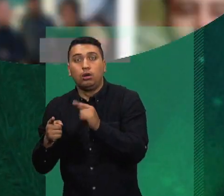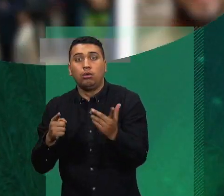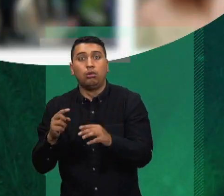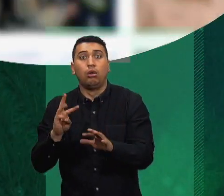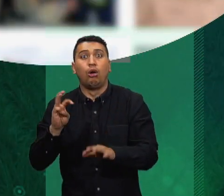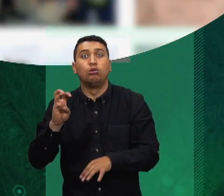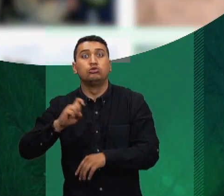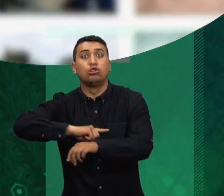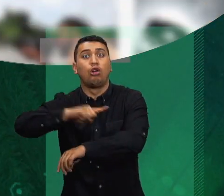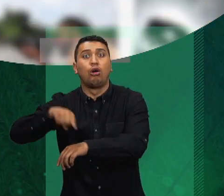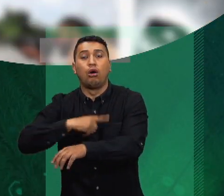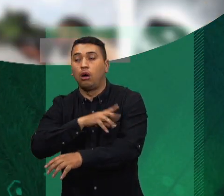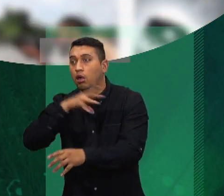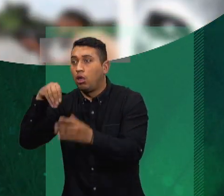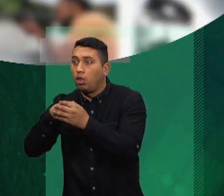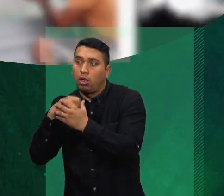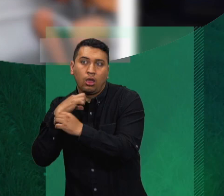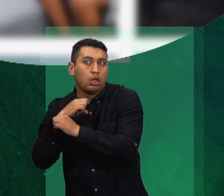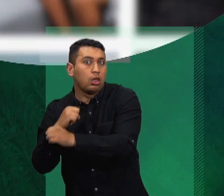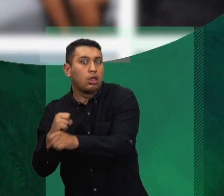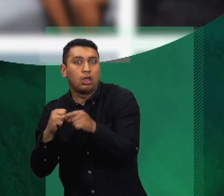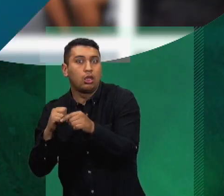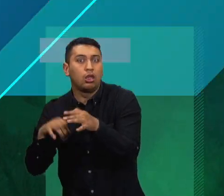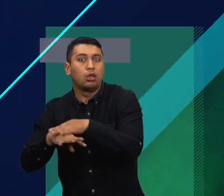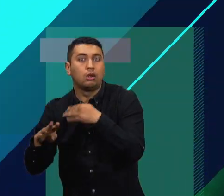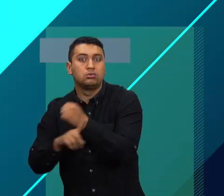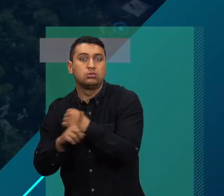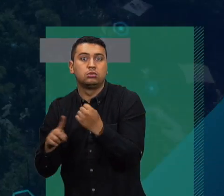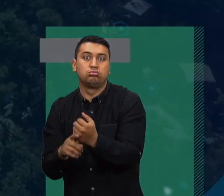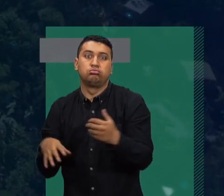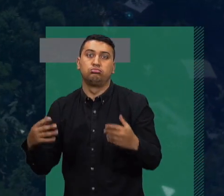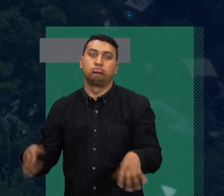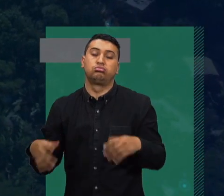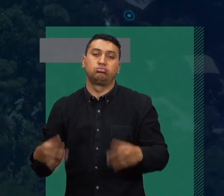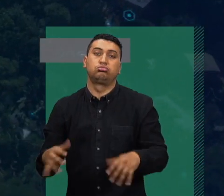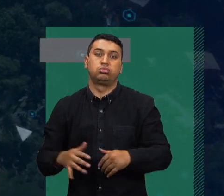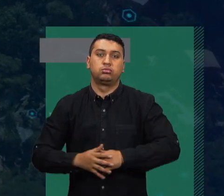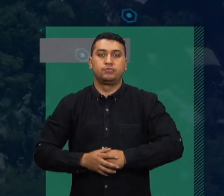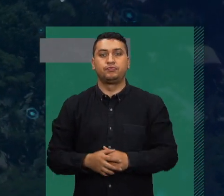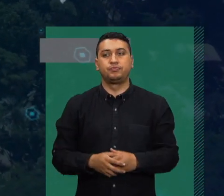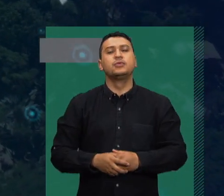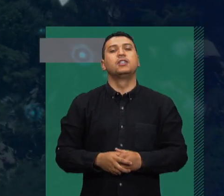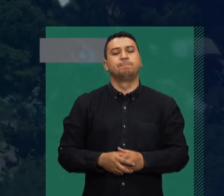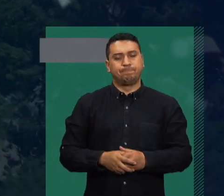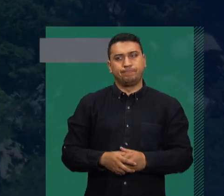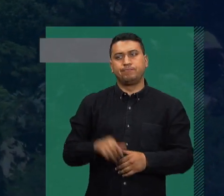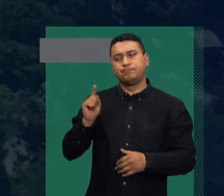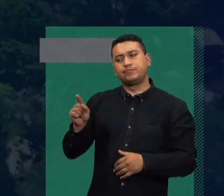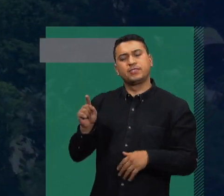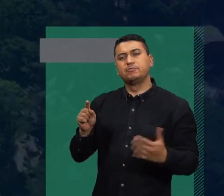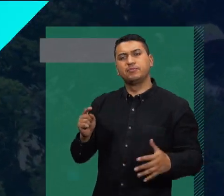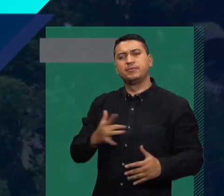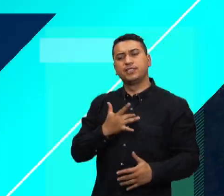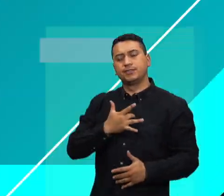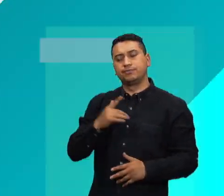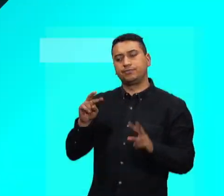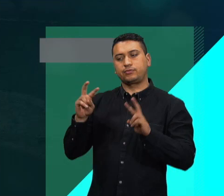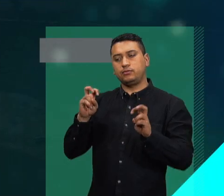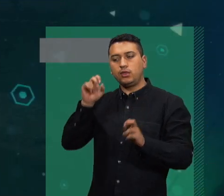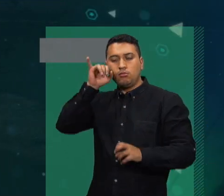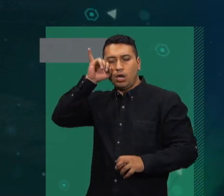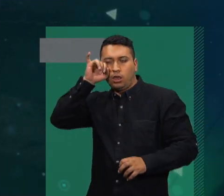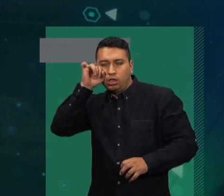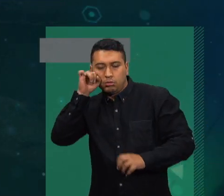Entonces, todos los incentivos apuntan a lastimarlos. ¿Cuál es su relación con el tema de la salud mental y específicamente con el tema de la depresión?